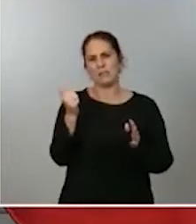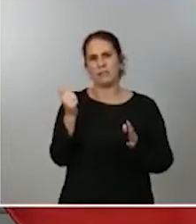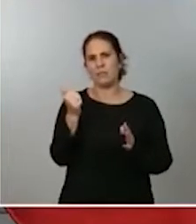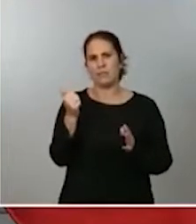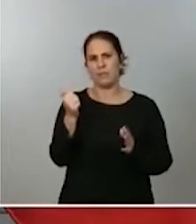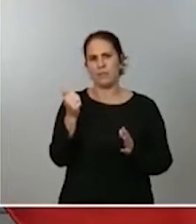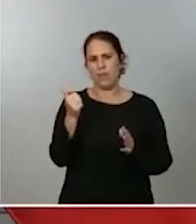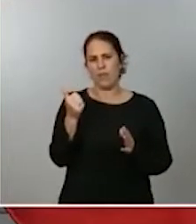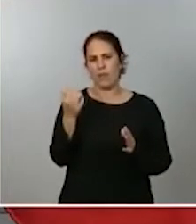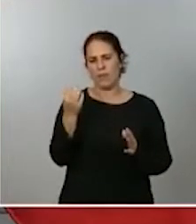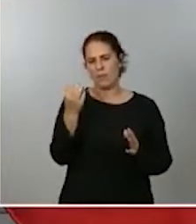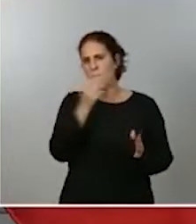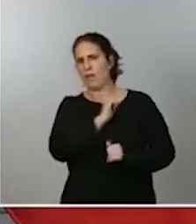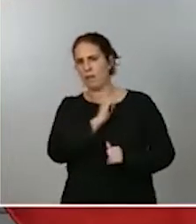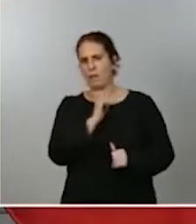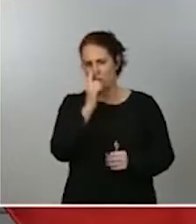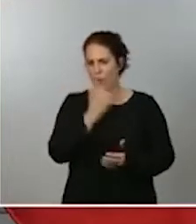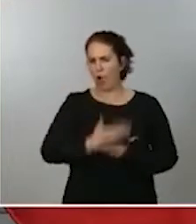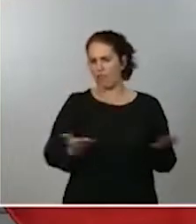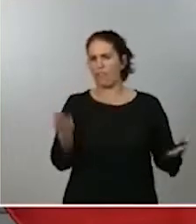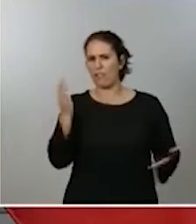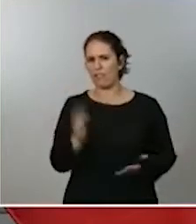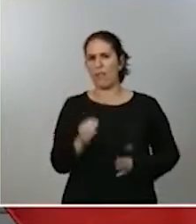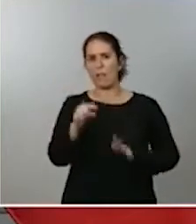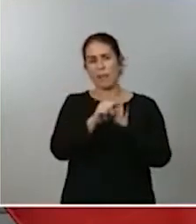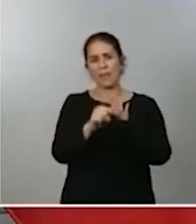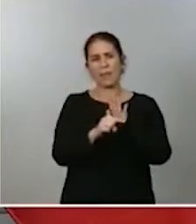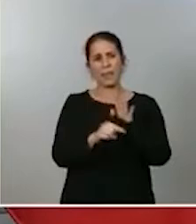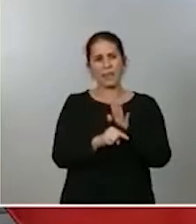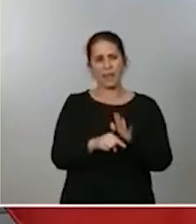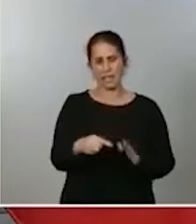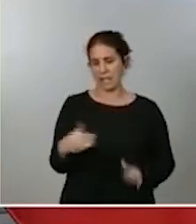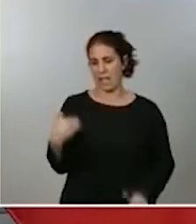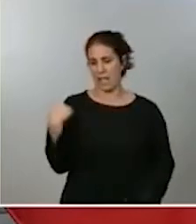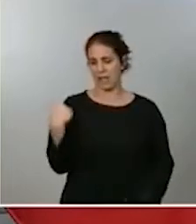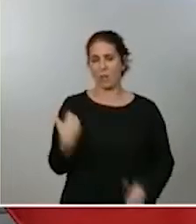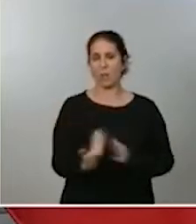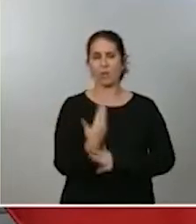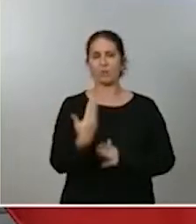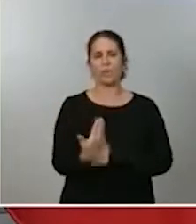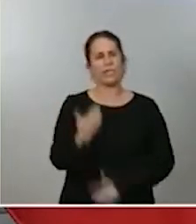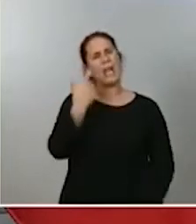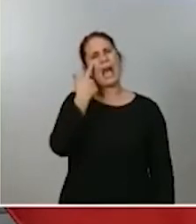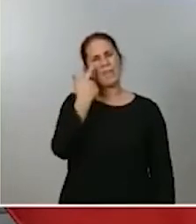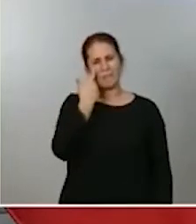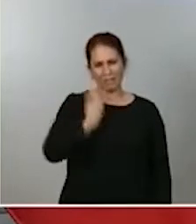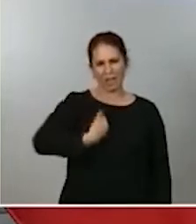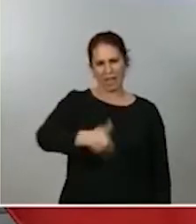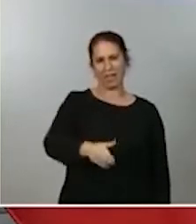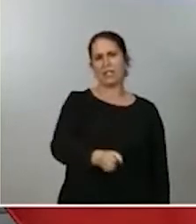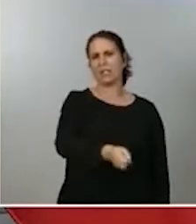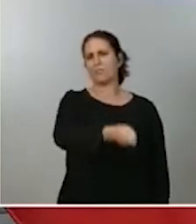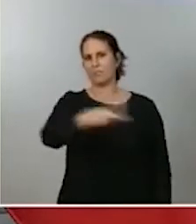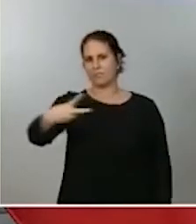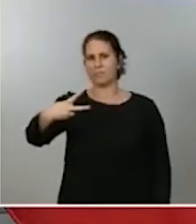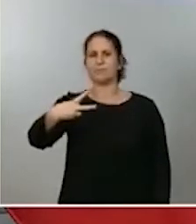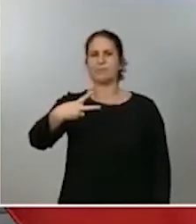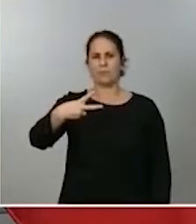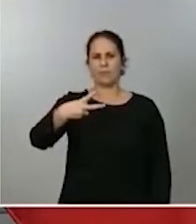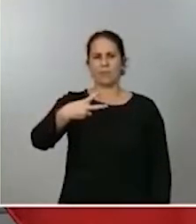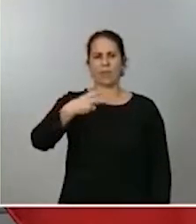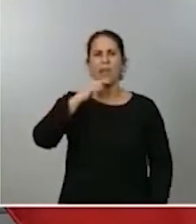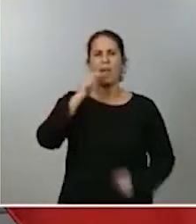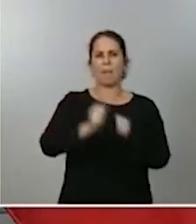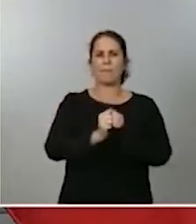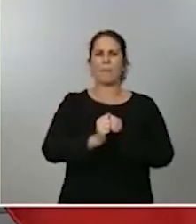confiamos y esperamos en que las medidas adoptadas de escasamente unos días vayan a tener sus reflejos en los indicadores epidemiológicos